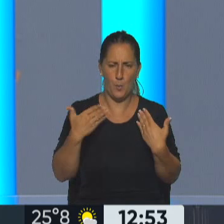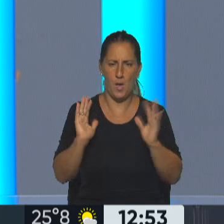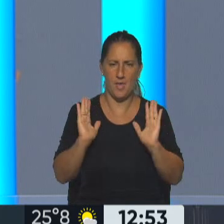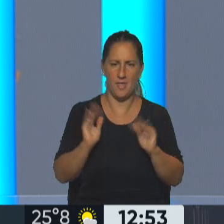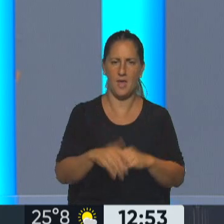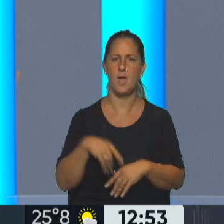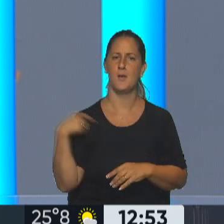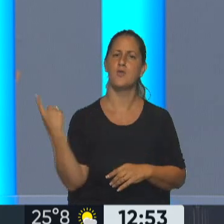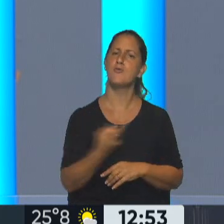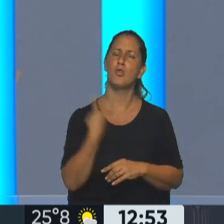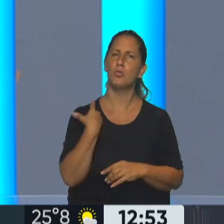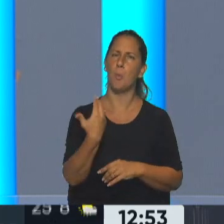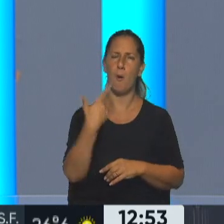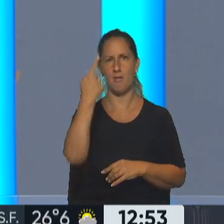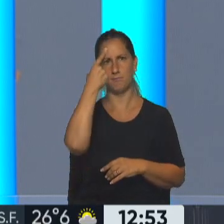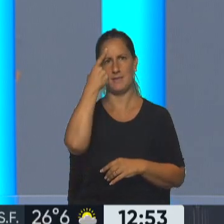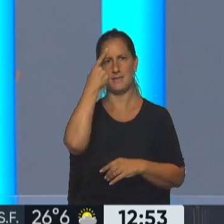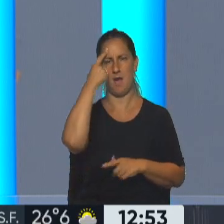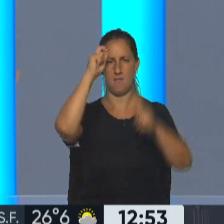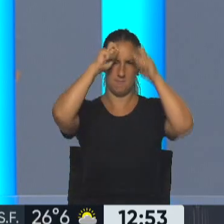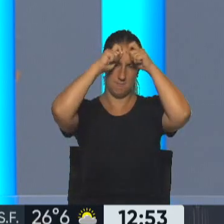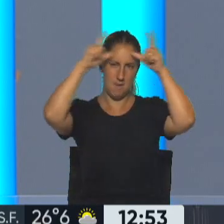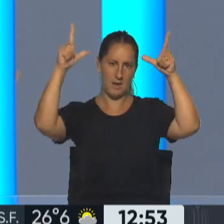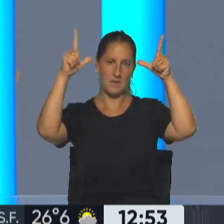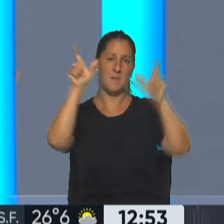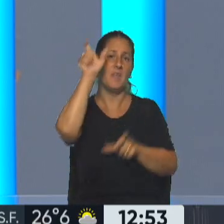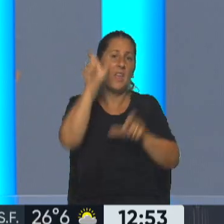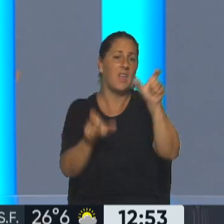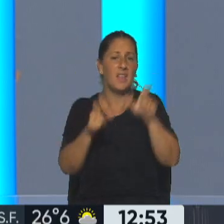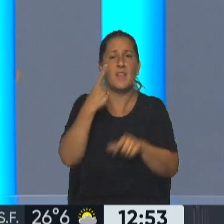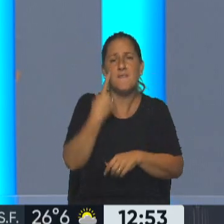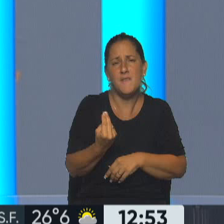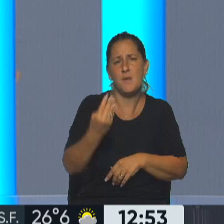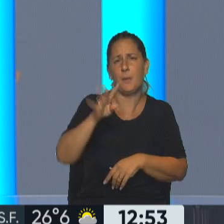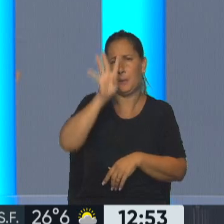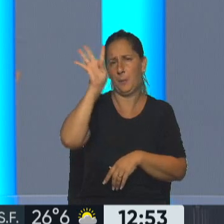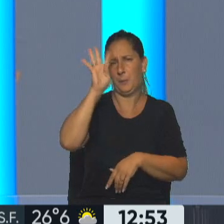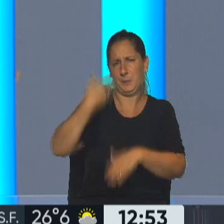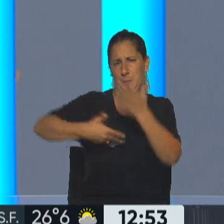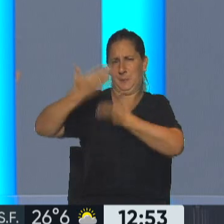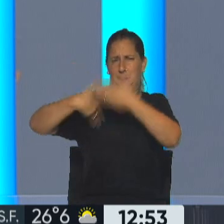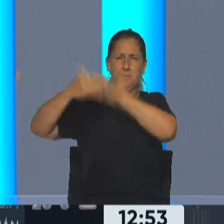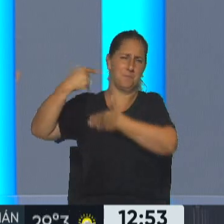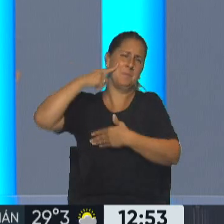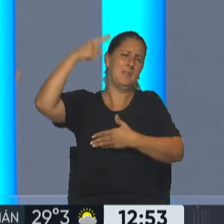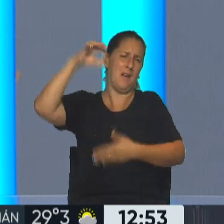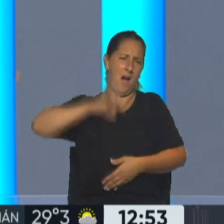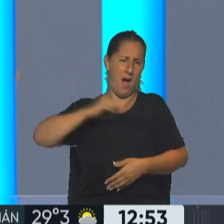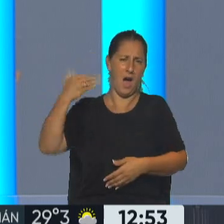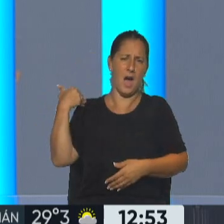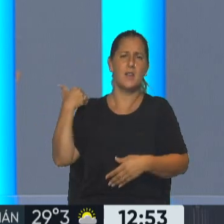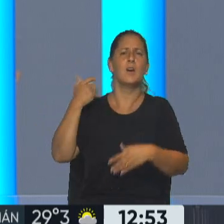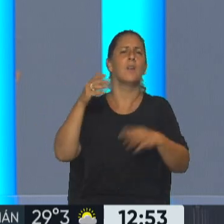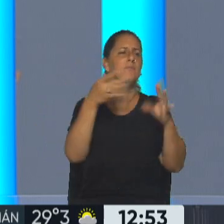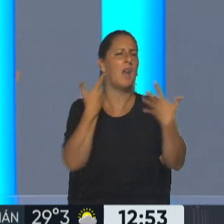cualquiera de nosotros se puede imaginar, que habitantes originarios de hace milenios de años que conviven con la